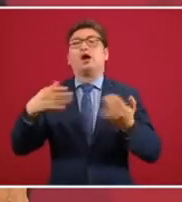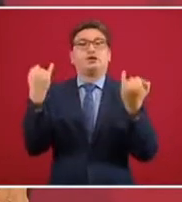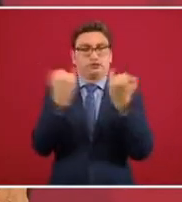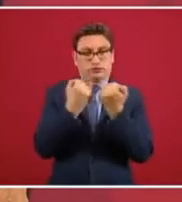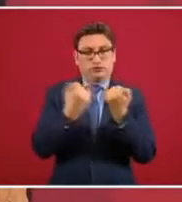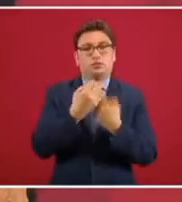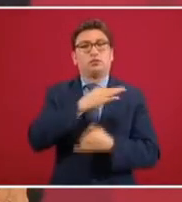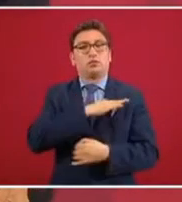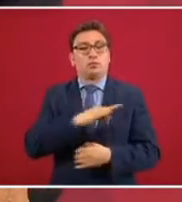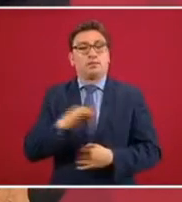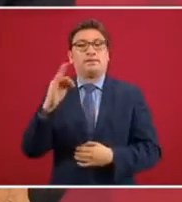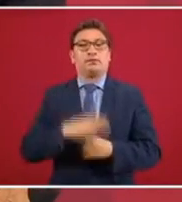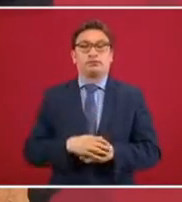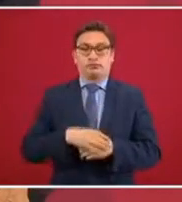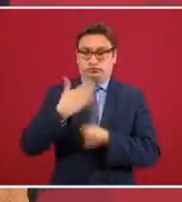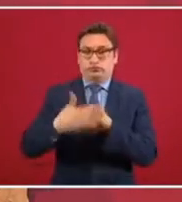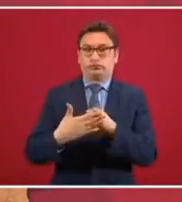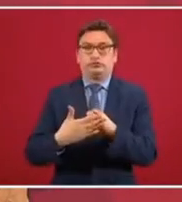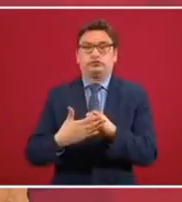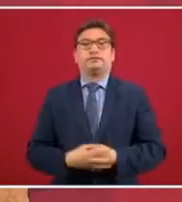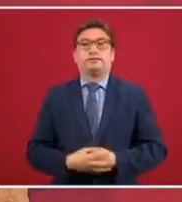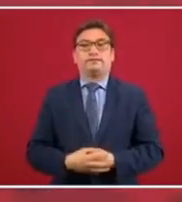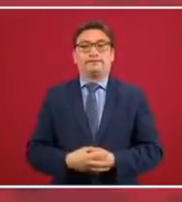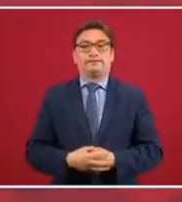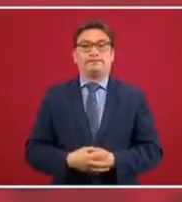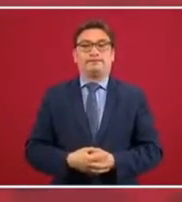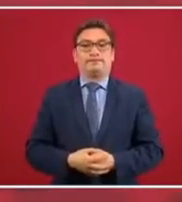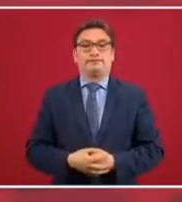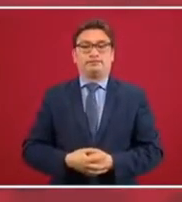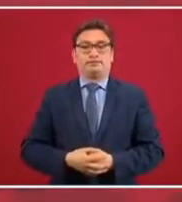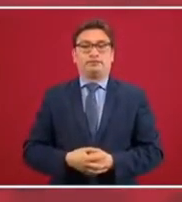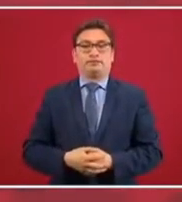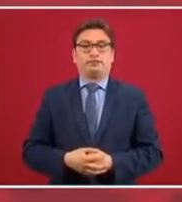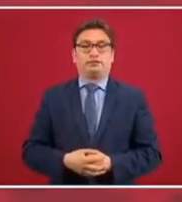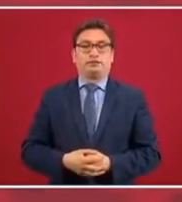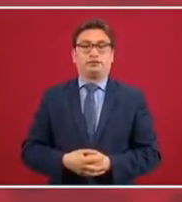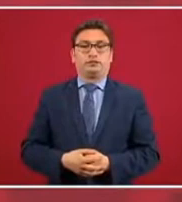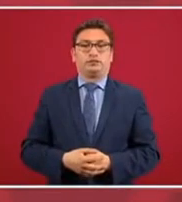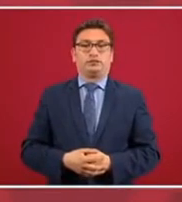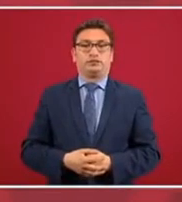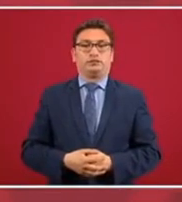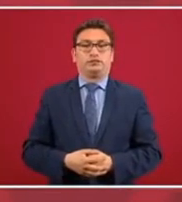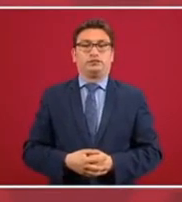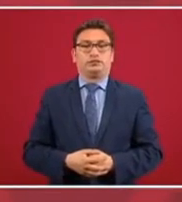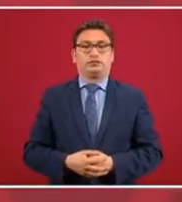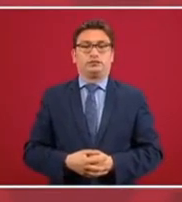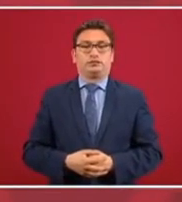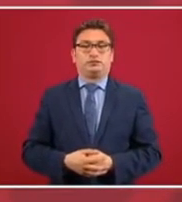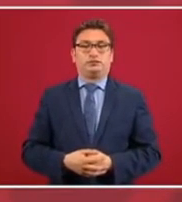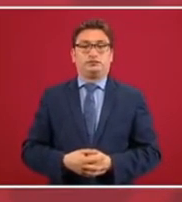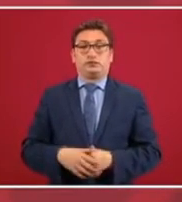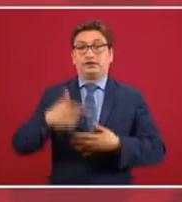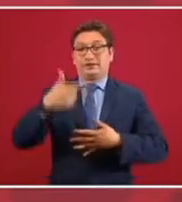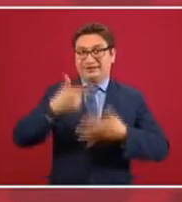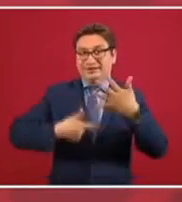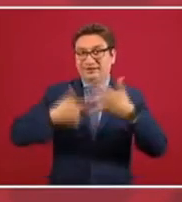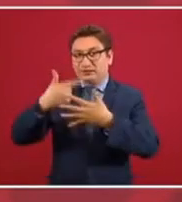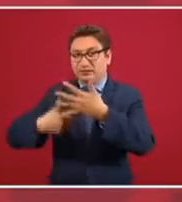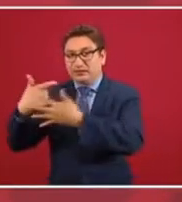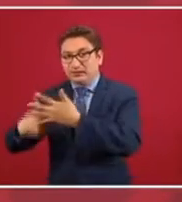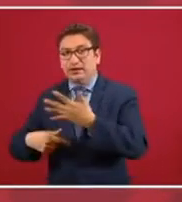Ese padrón es el del tránsito,